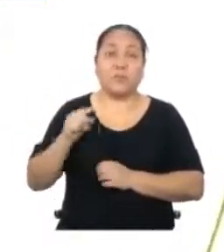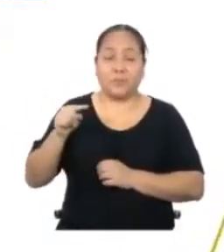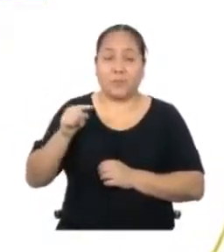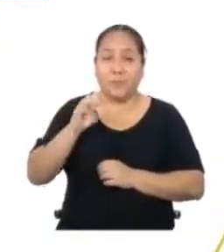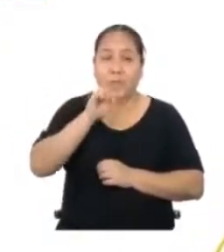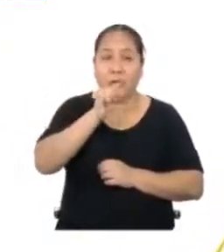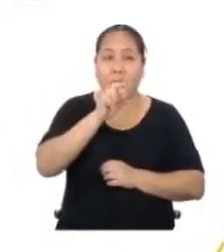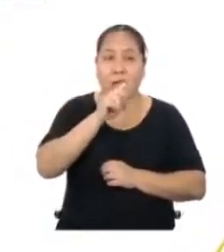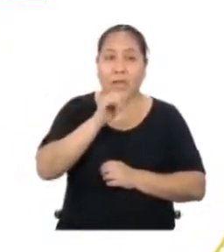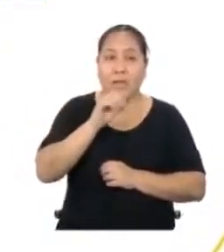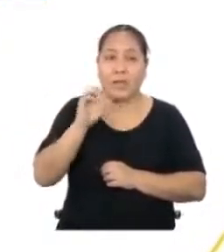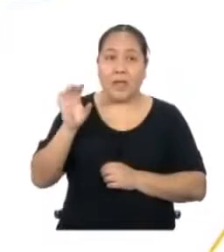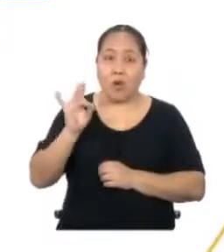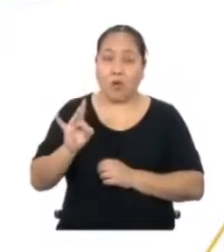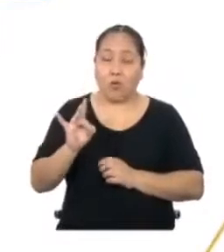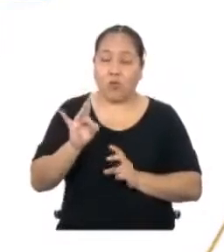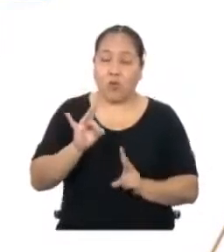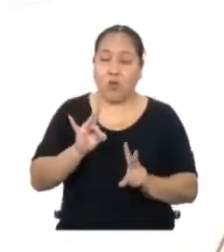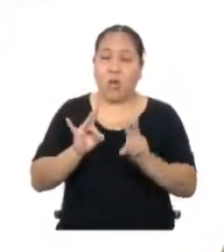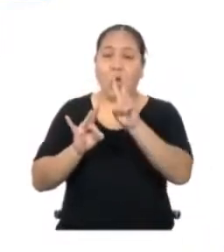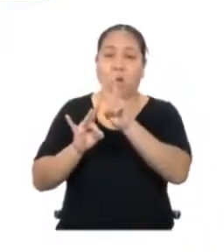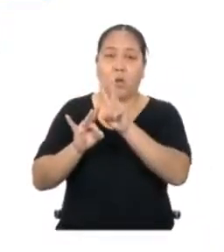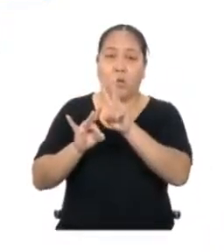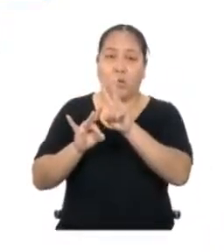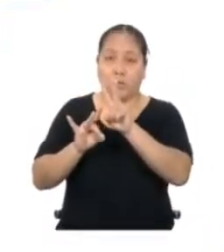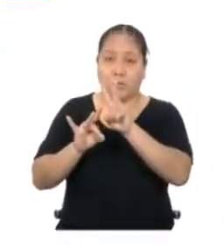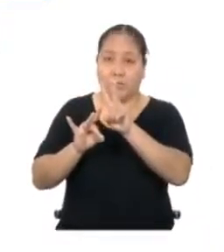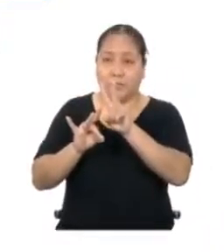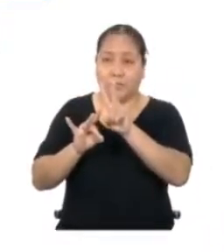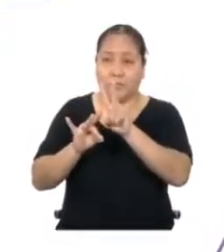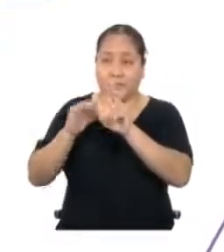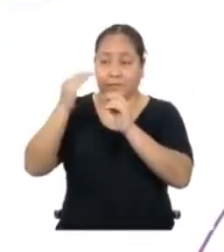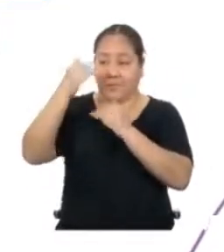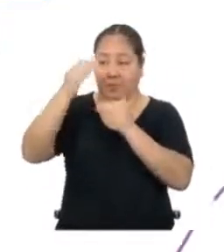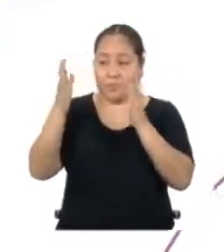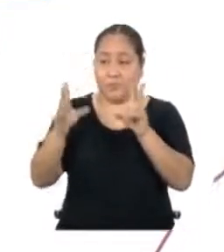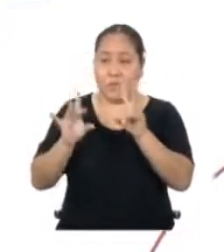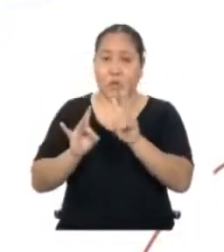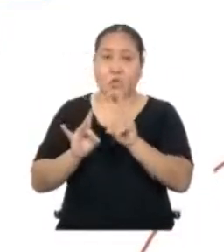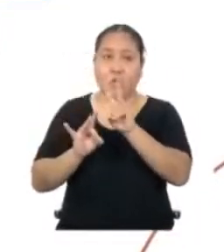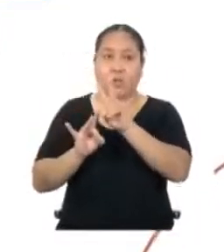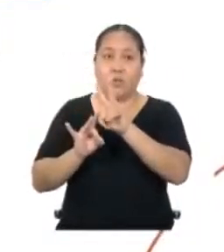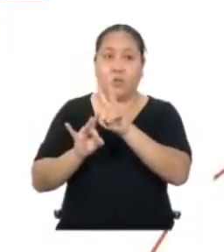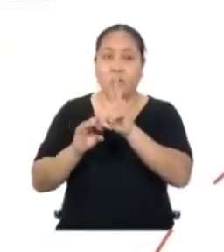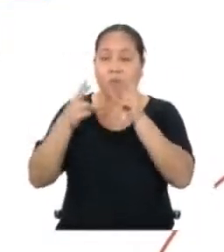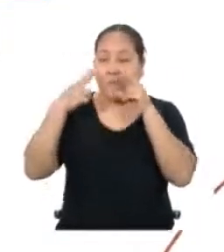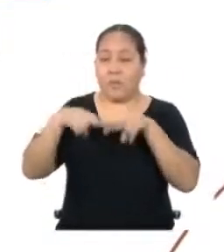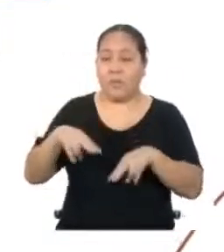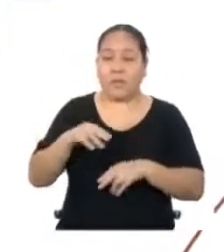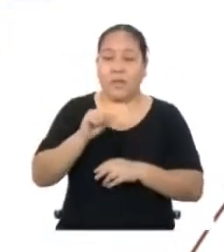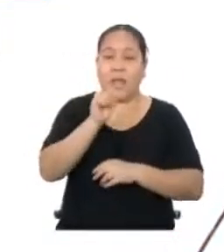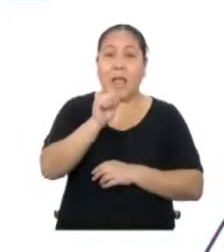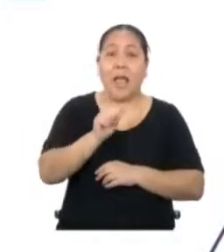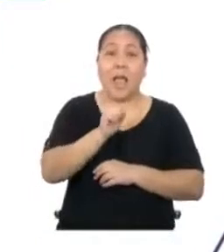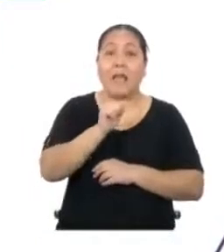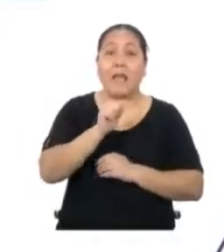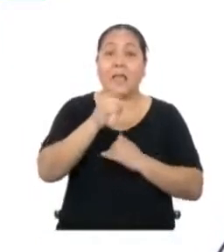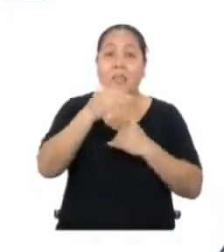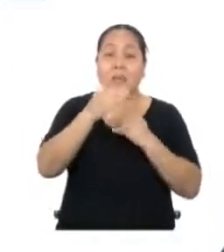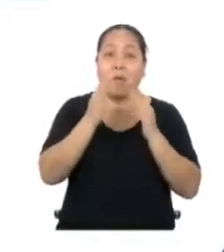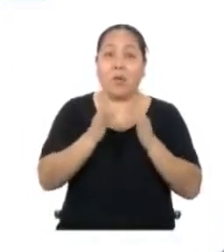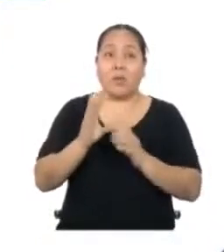Elevamos al cuadrado 8 O sea, la medida del lado Así vemos que este cuadrado mide